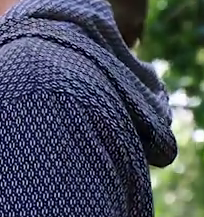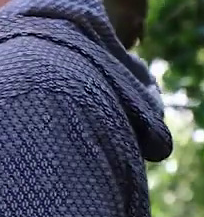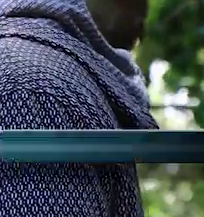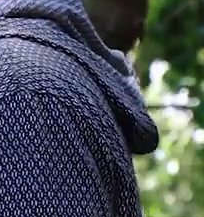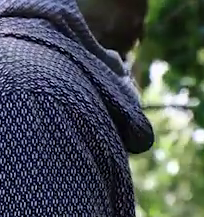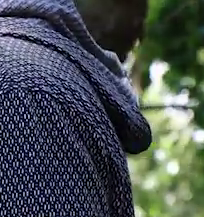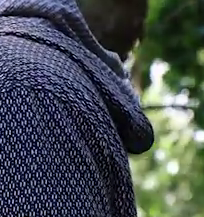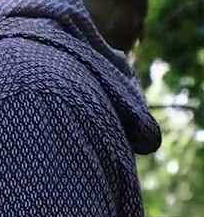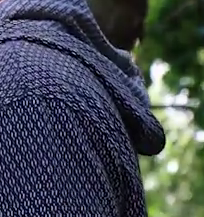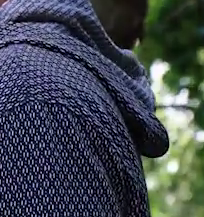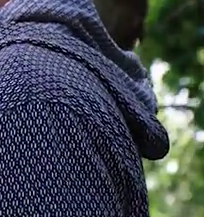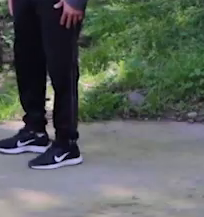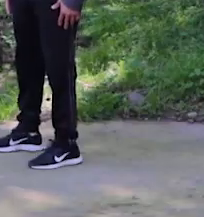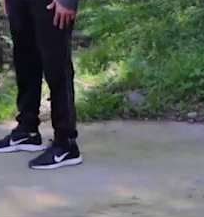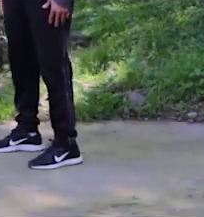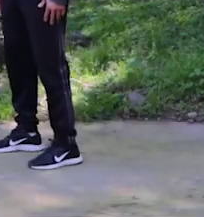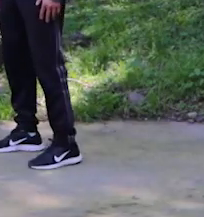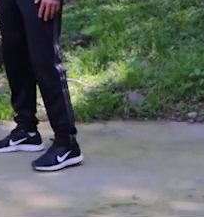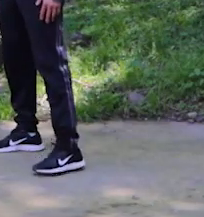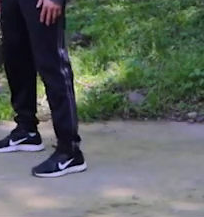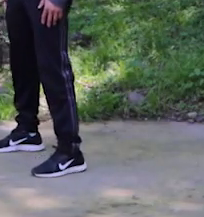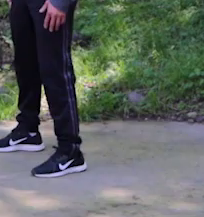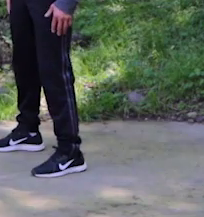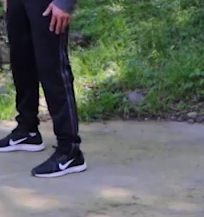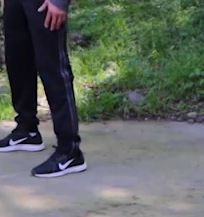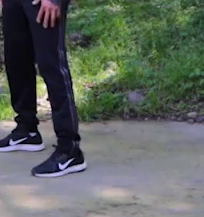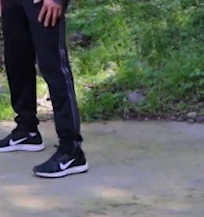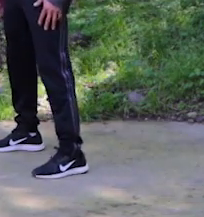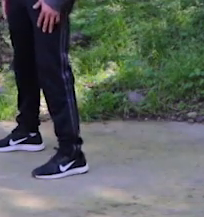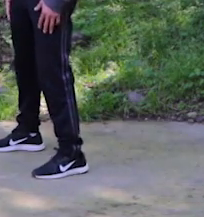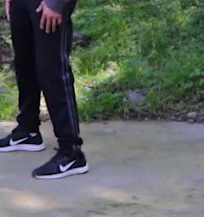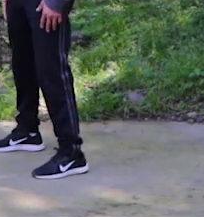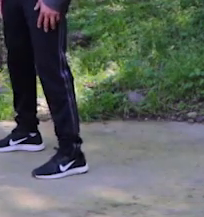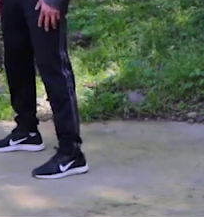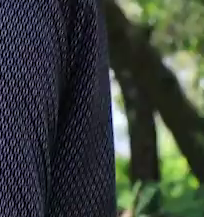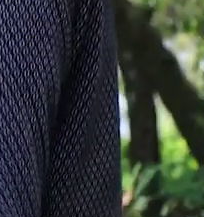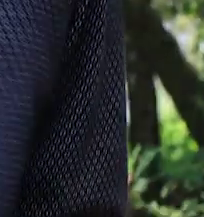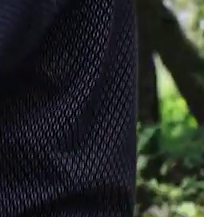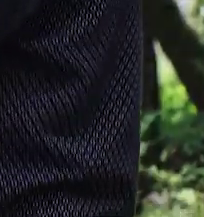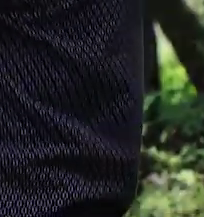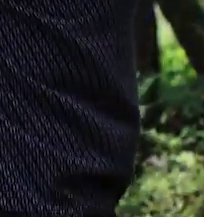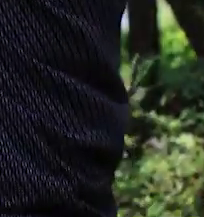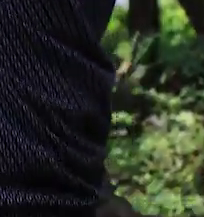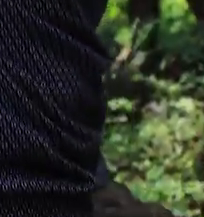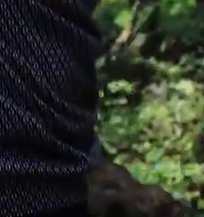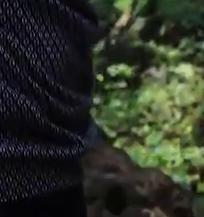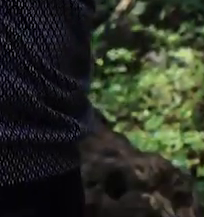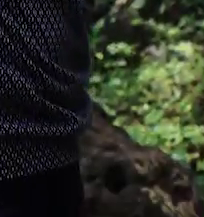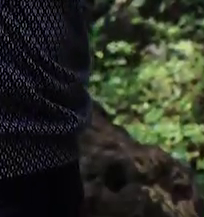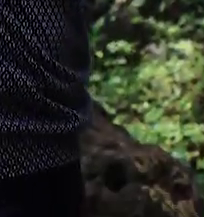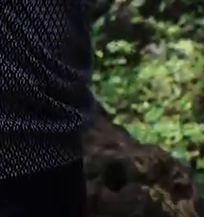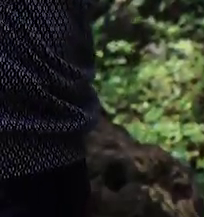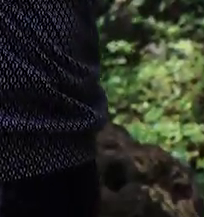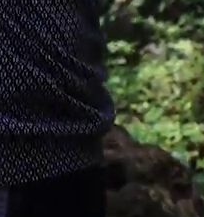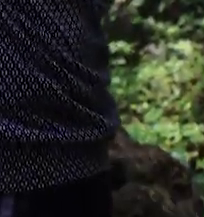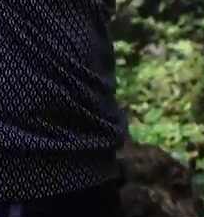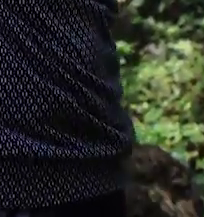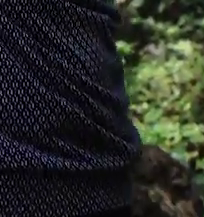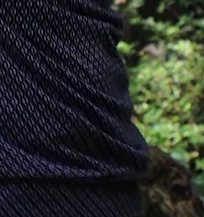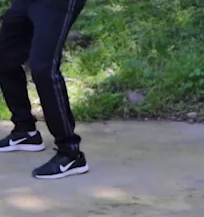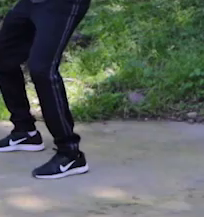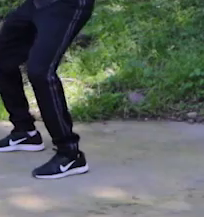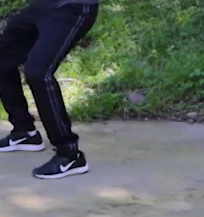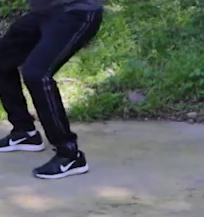a pararnos vamos a abrir nuestro compás de tal manera que nos estamos cómodos extendemos brazo al frente